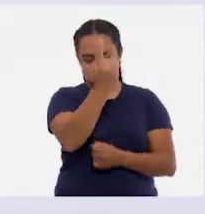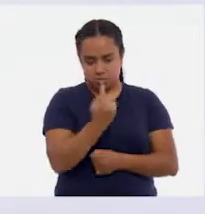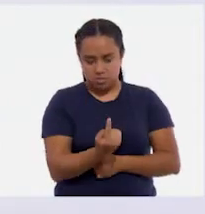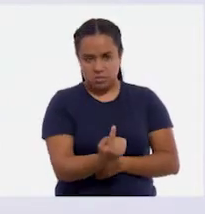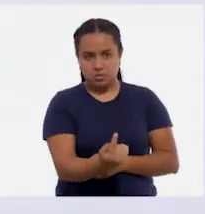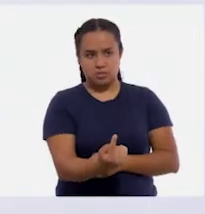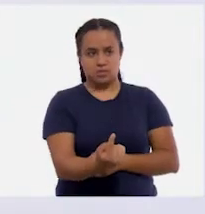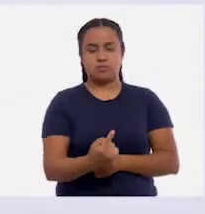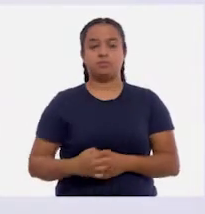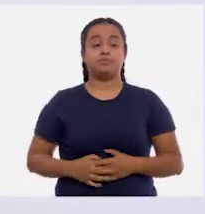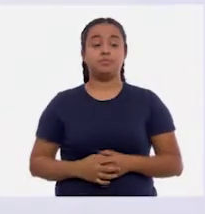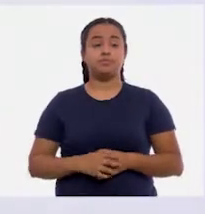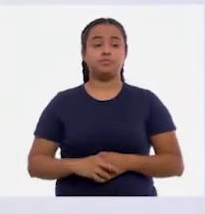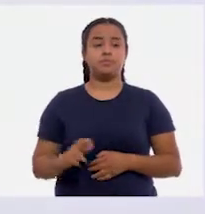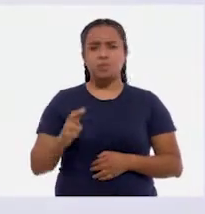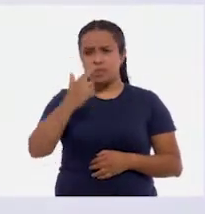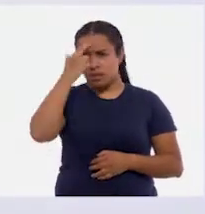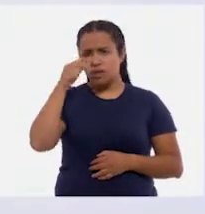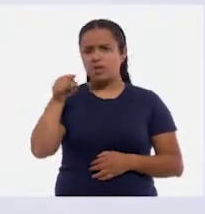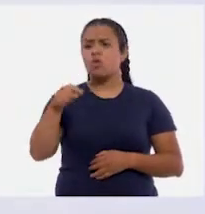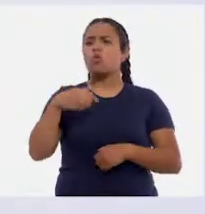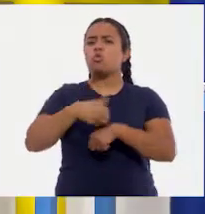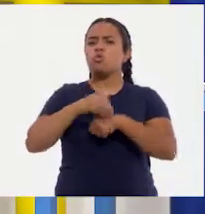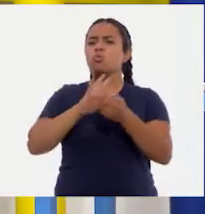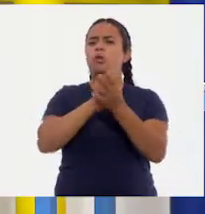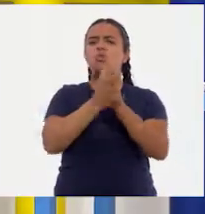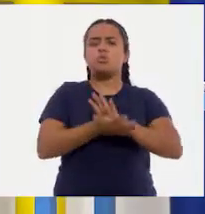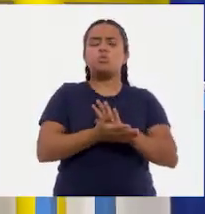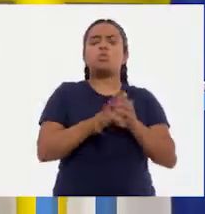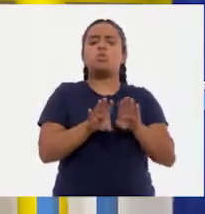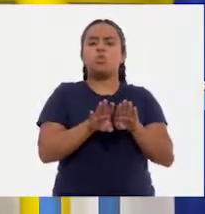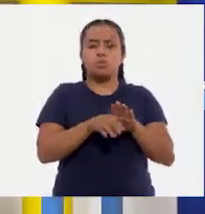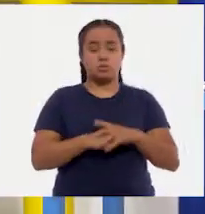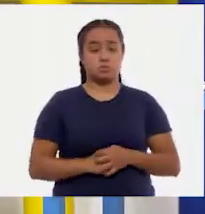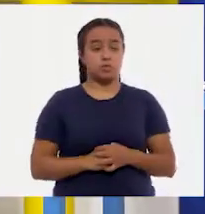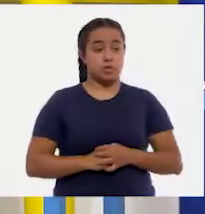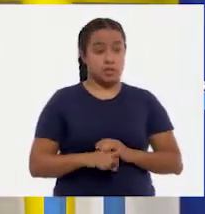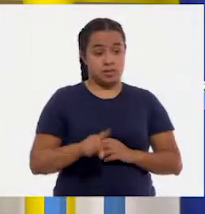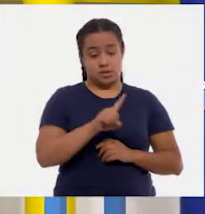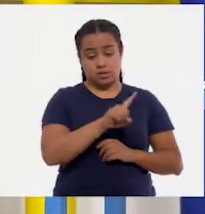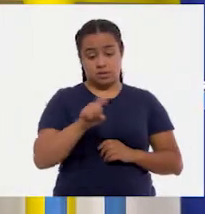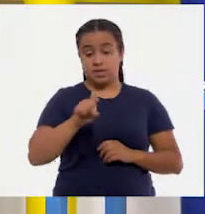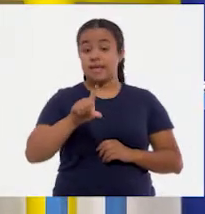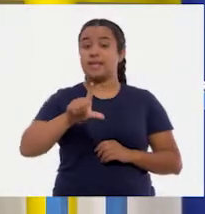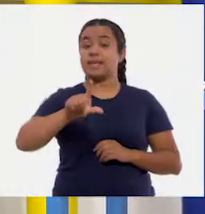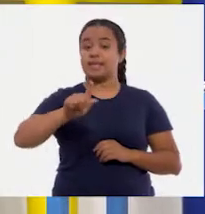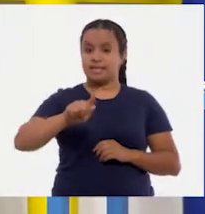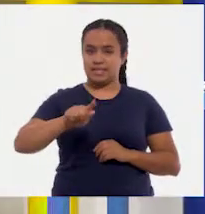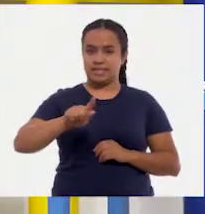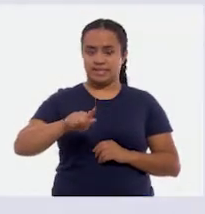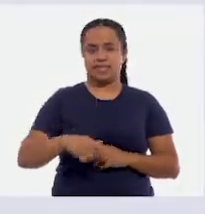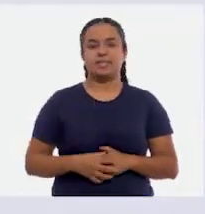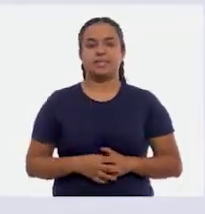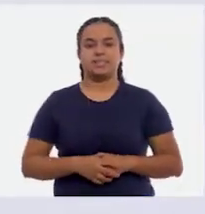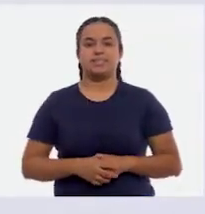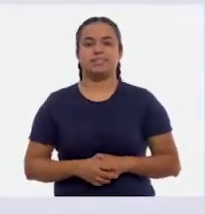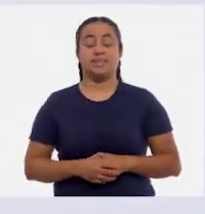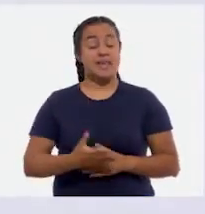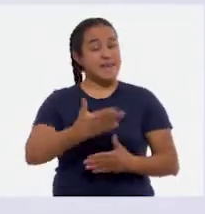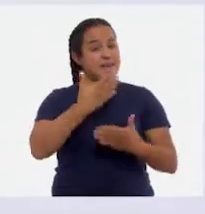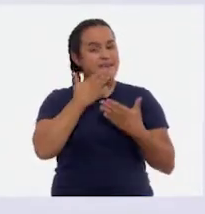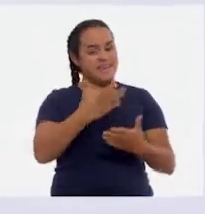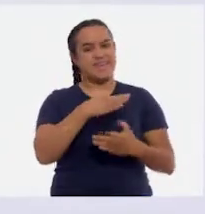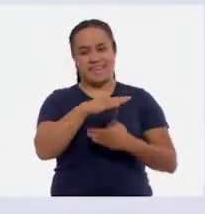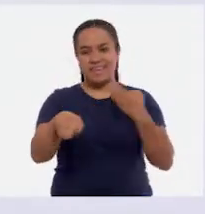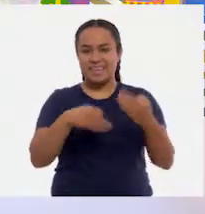tiene que ir solito. Muy bien, ¿y te acuerdas cómo se lee este número? Sí, este número se lee ciento setenta. Muy bien, niñas